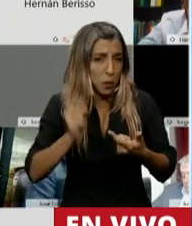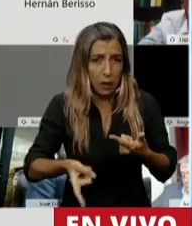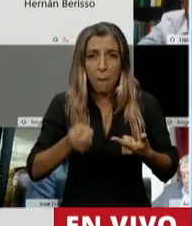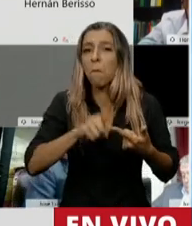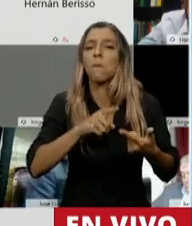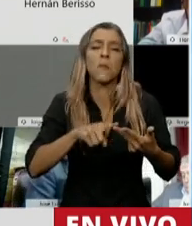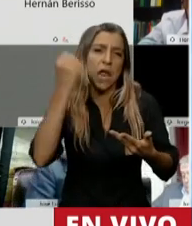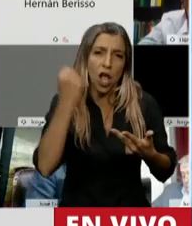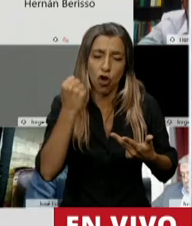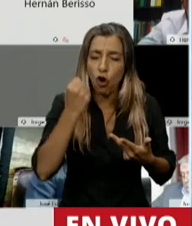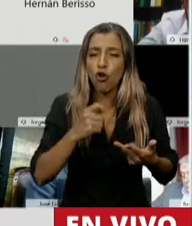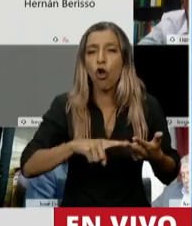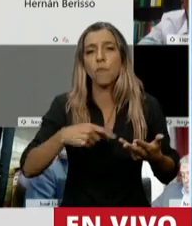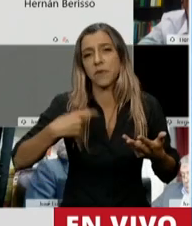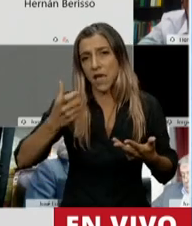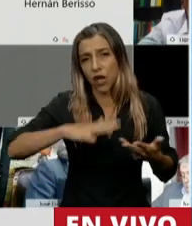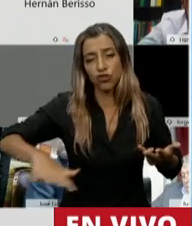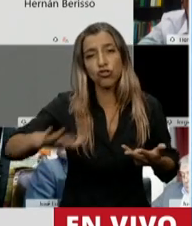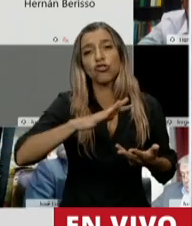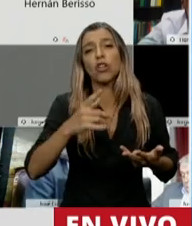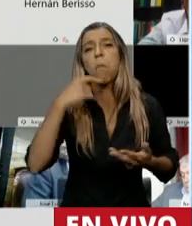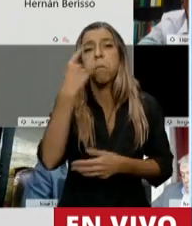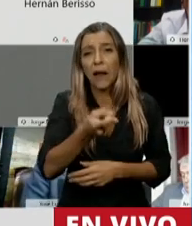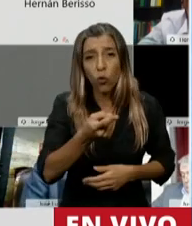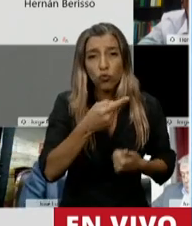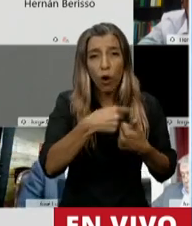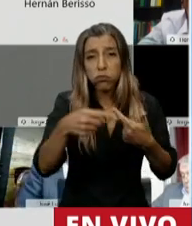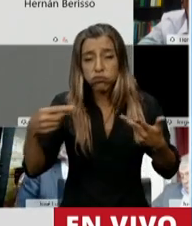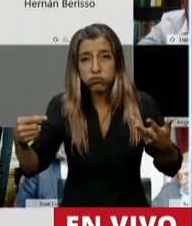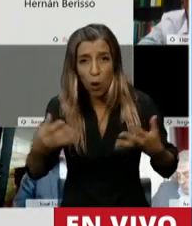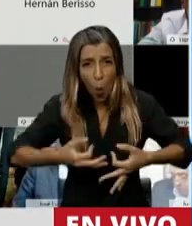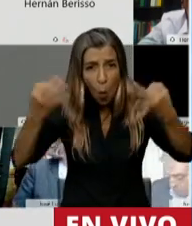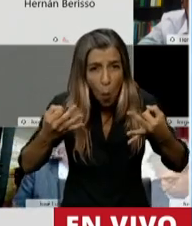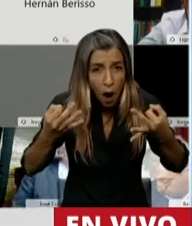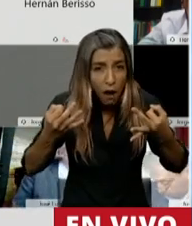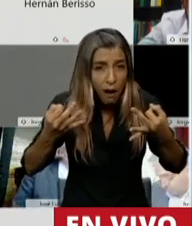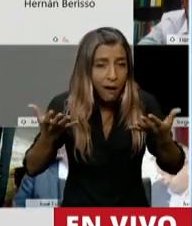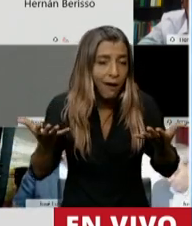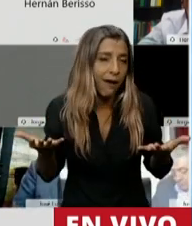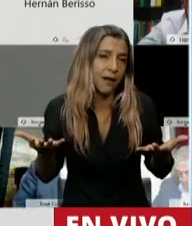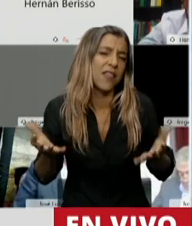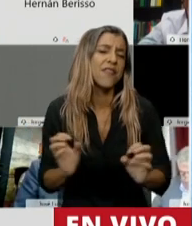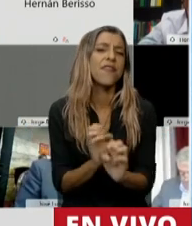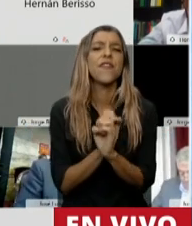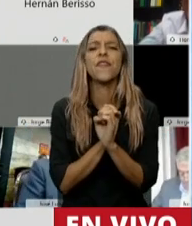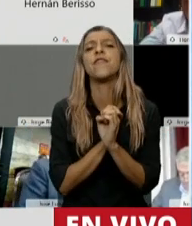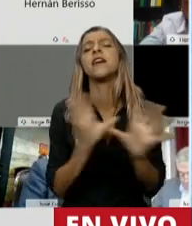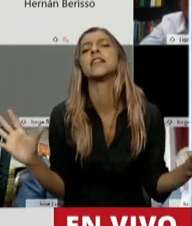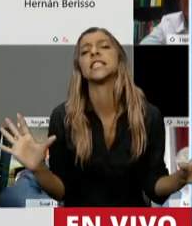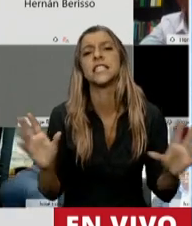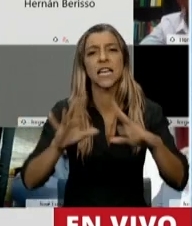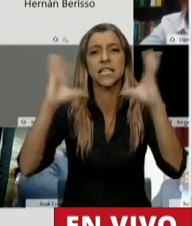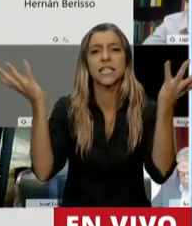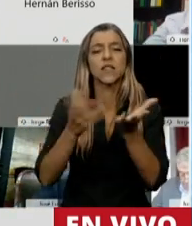económicos, en términos sociales, han sido desastrosos. Somos el octavo país